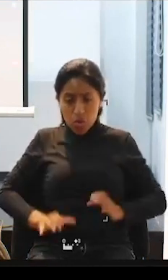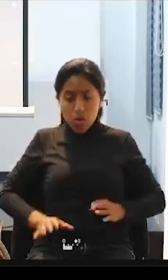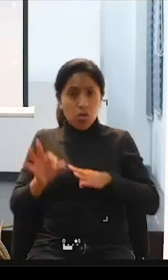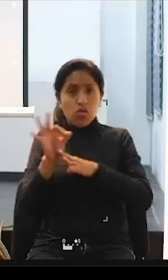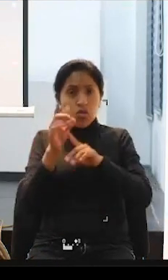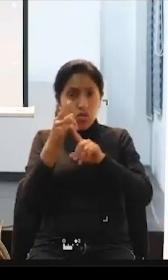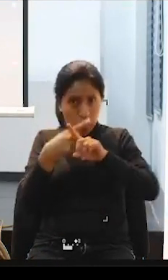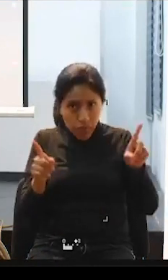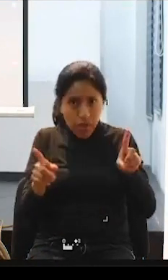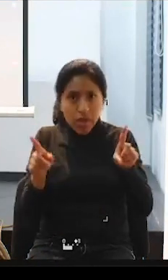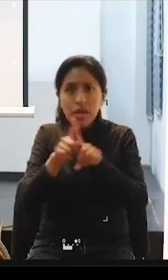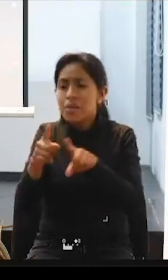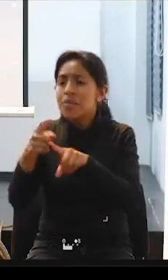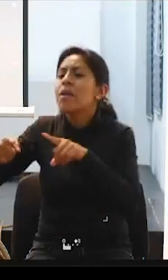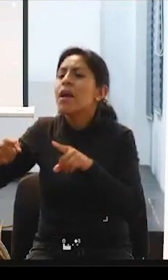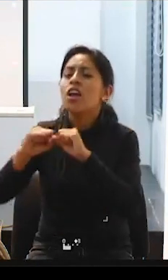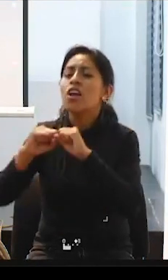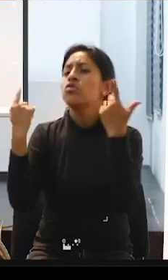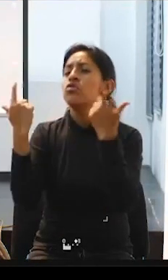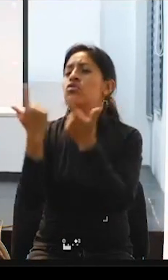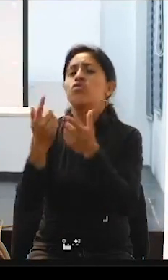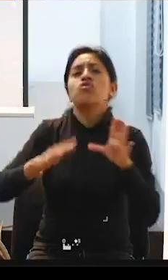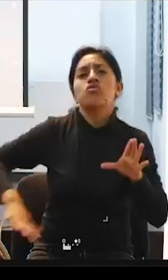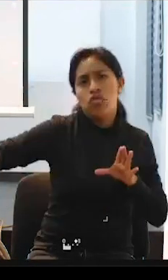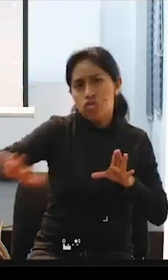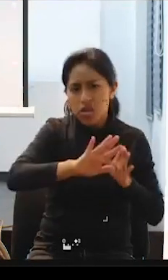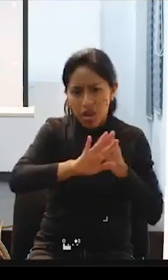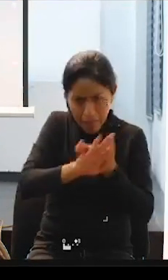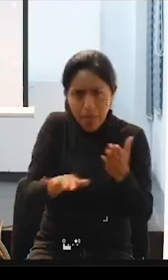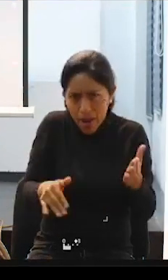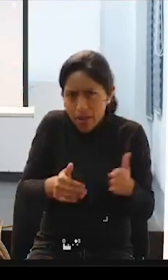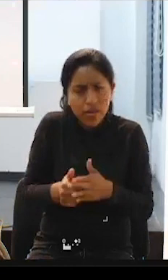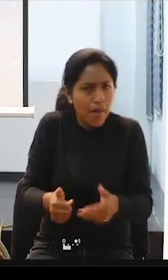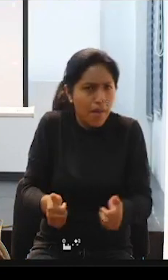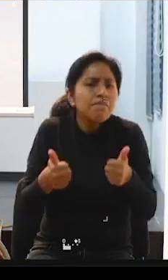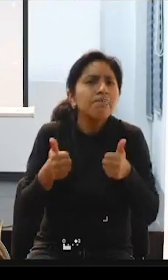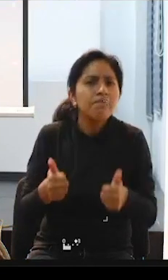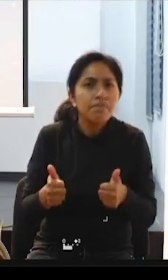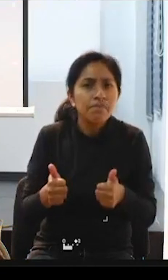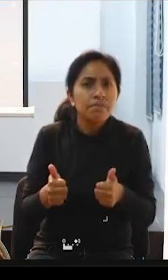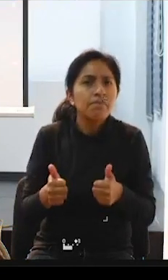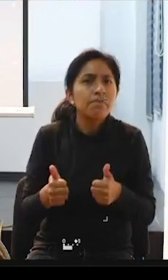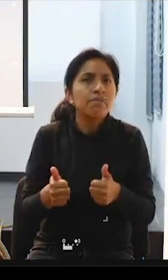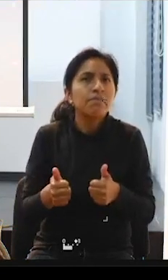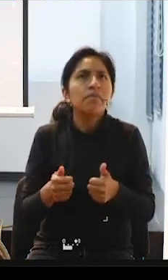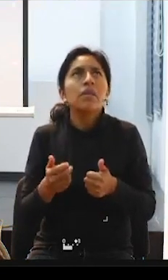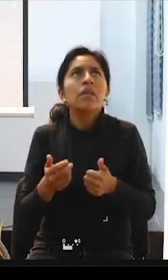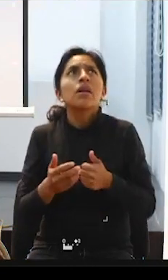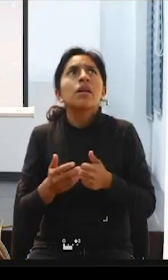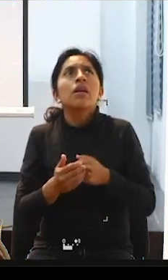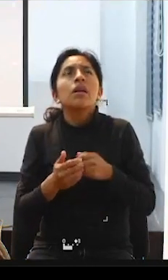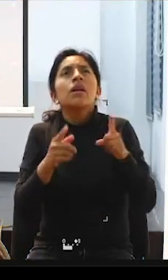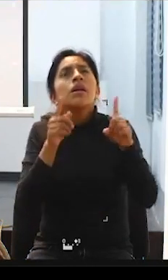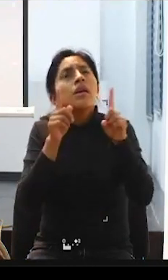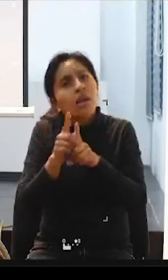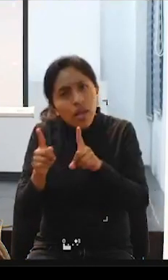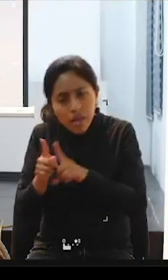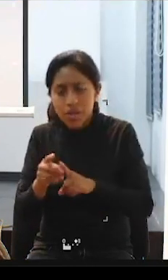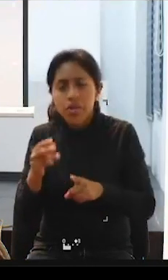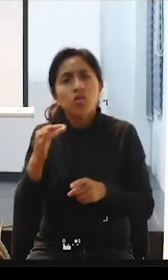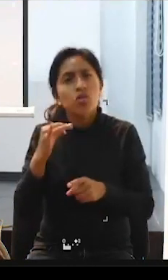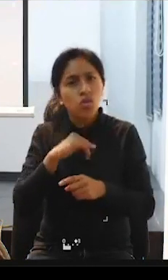y para toda la sociedad, es bien para todos, y bueno, así como apunte bonito,